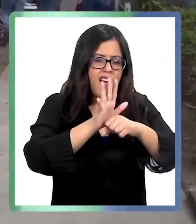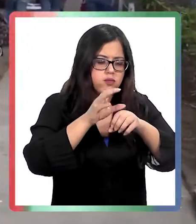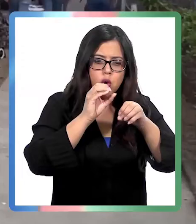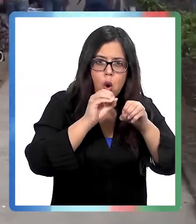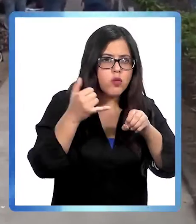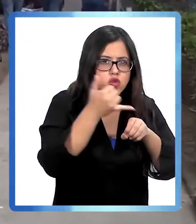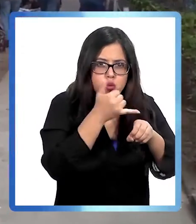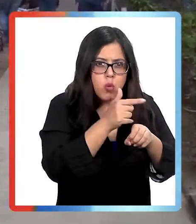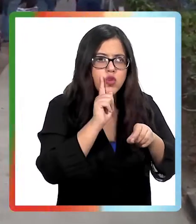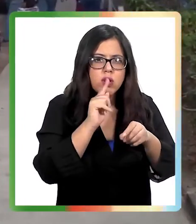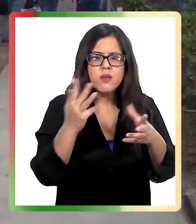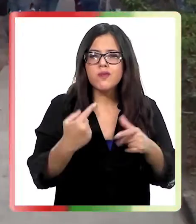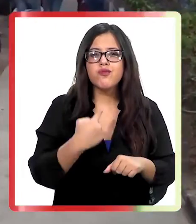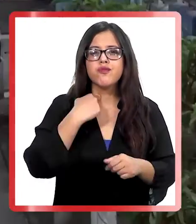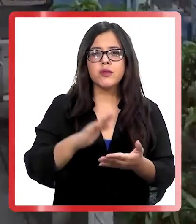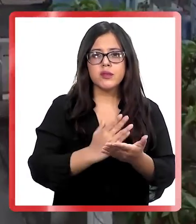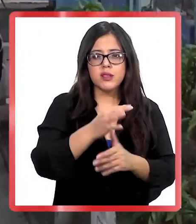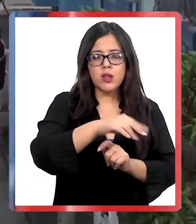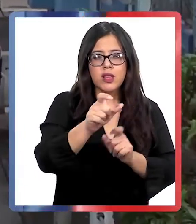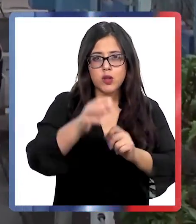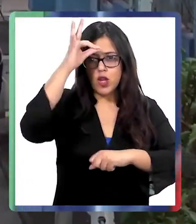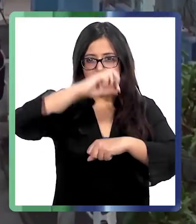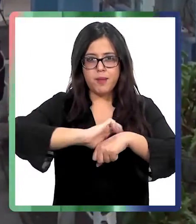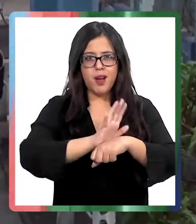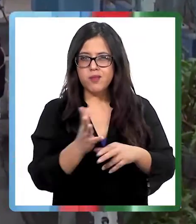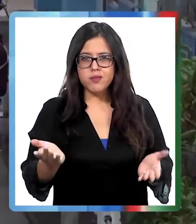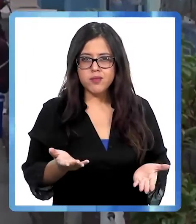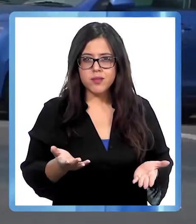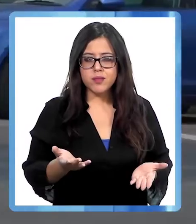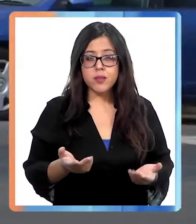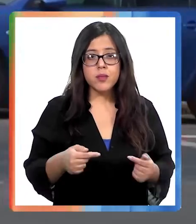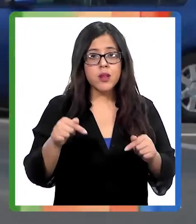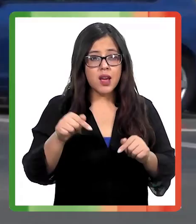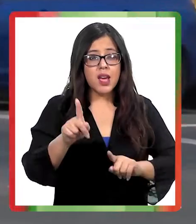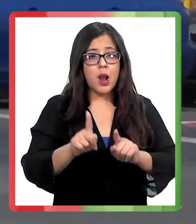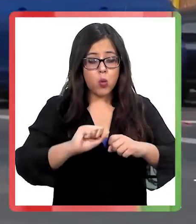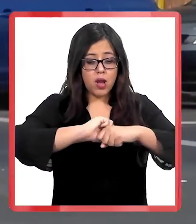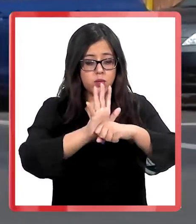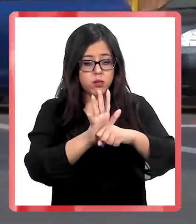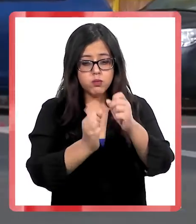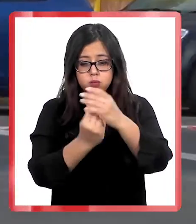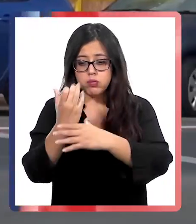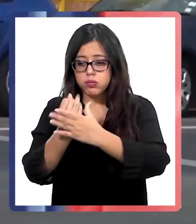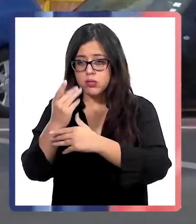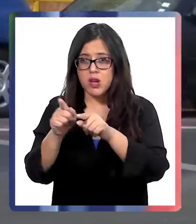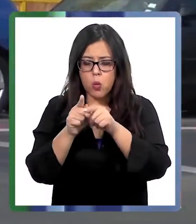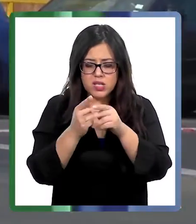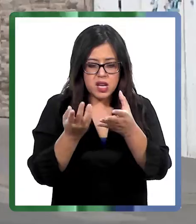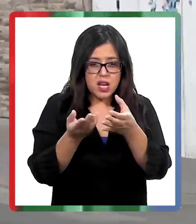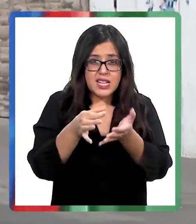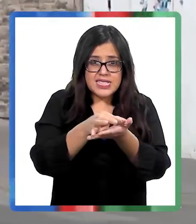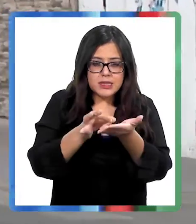¿Qué efectos puede tener en la salud de las personas contagiadas de COVID-19 que algunas variantes del virus se